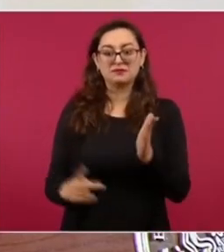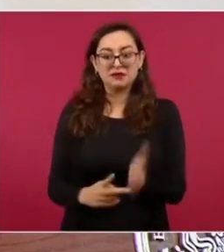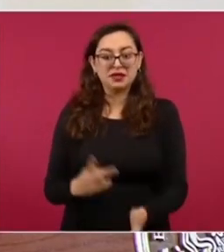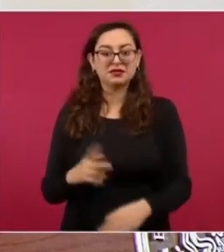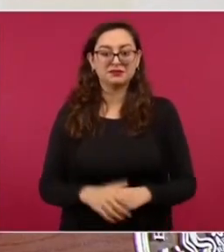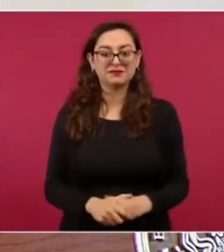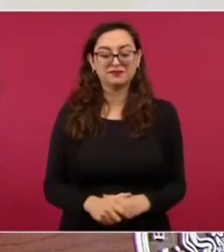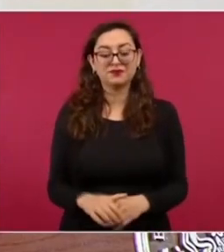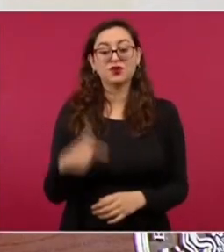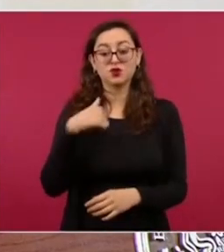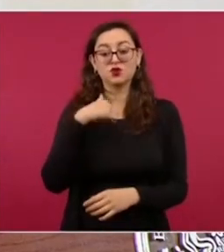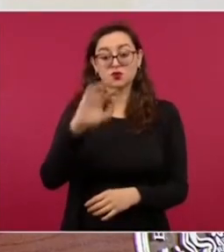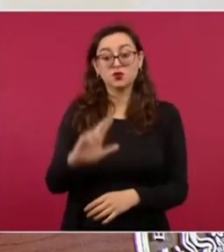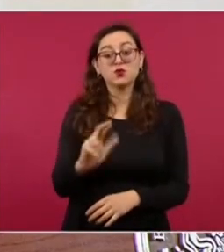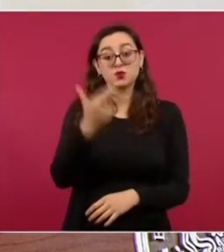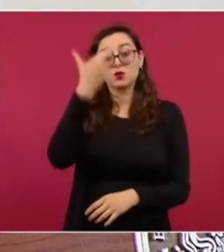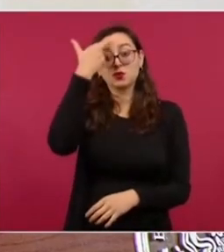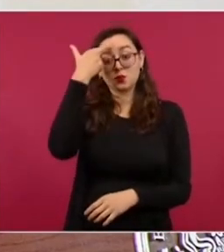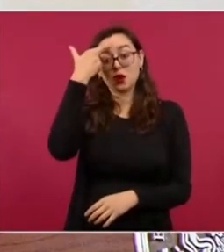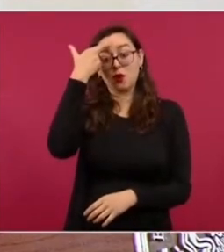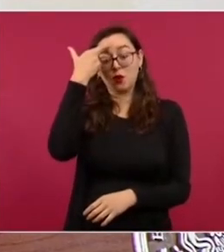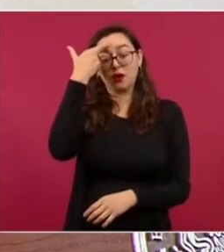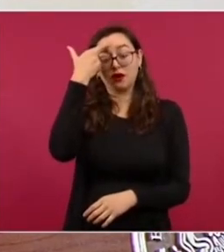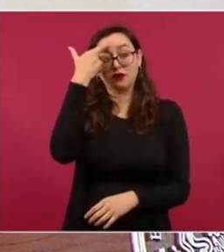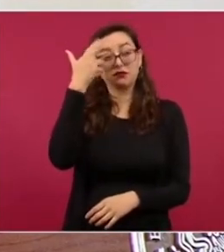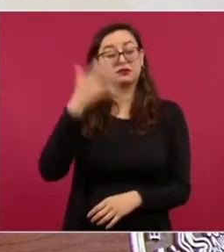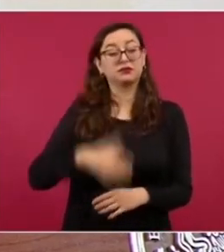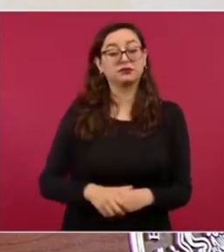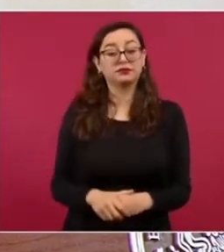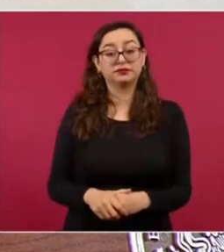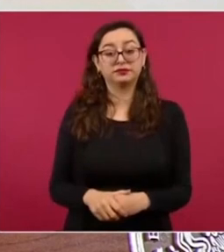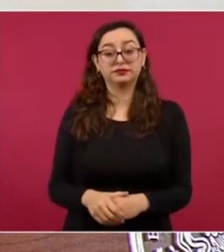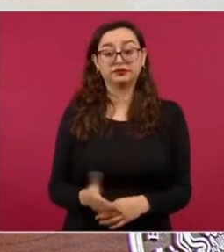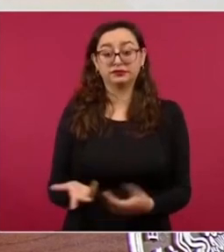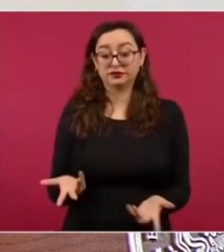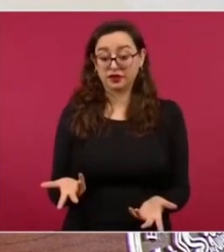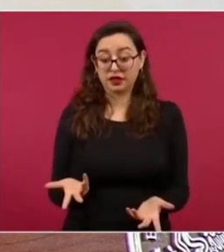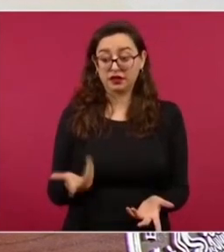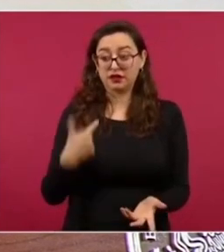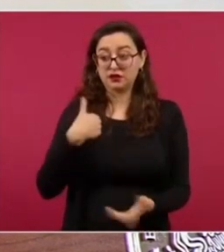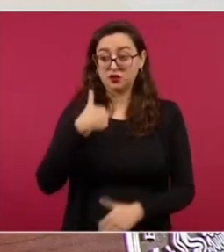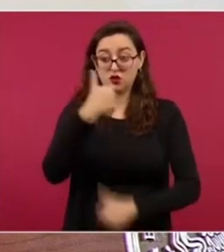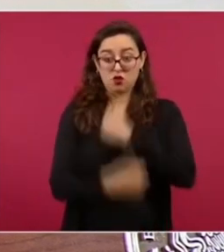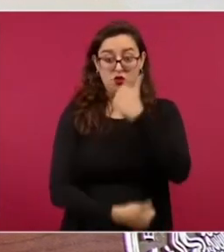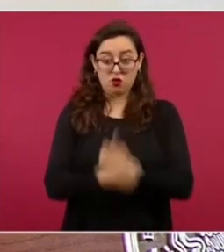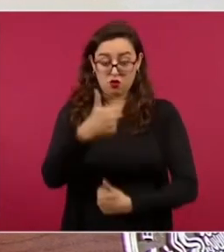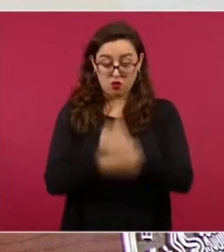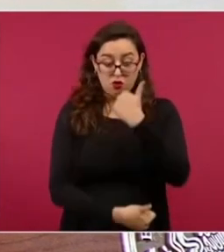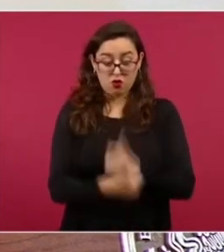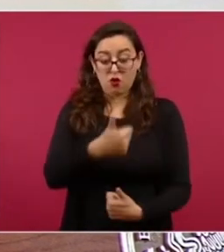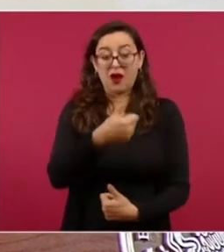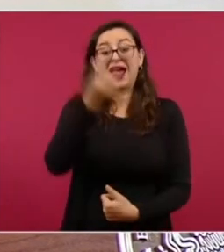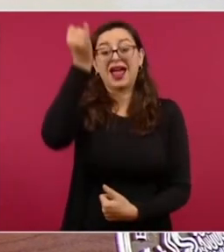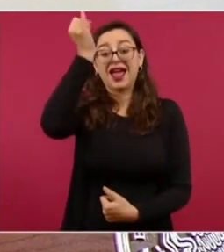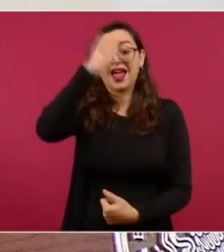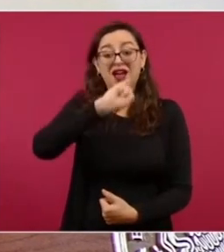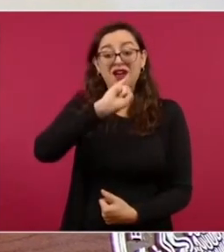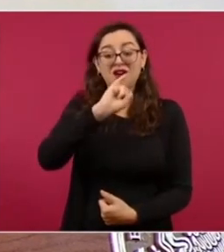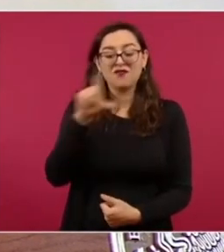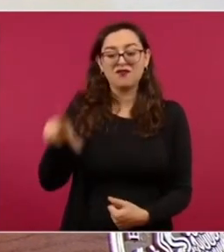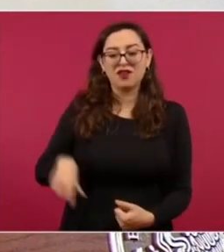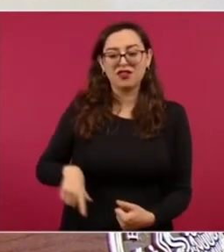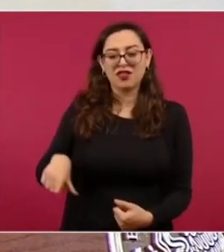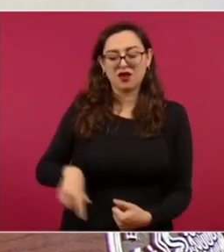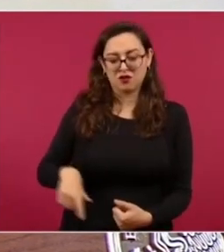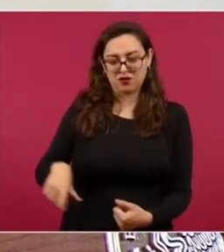estábamos llegando aquí para ser jefe de gobierno y me